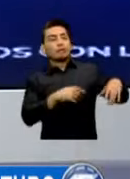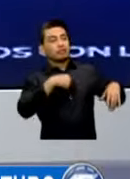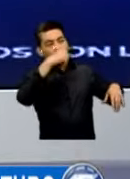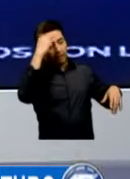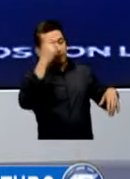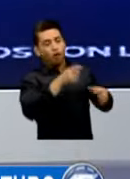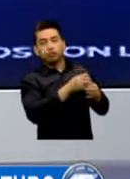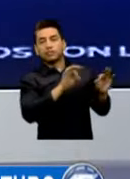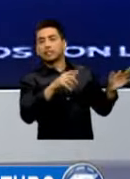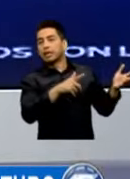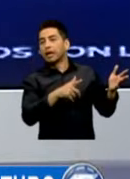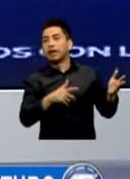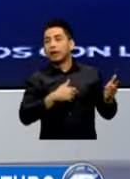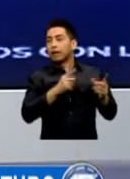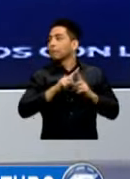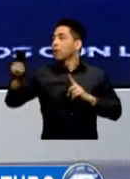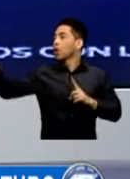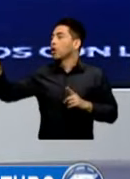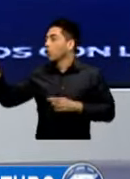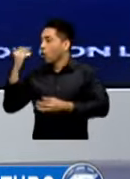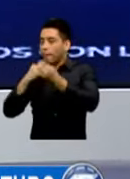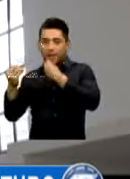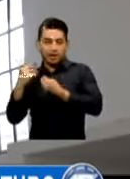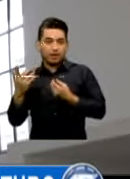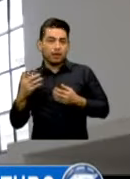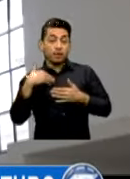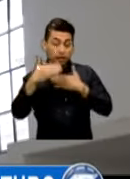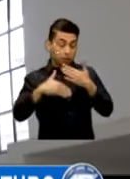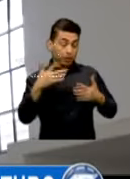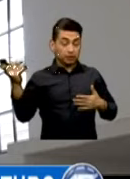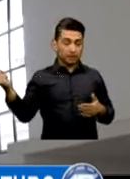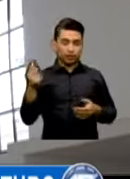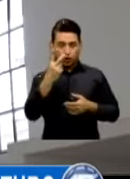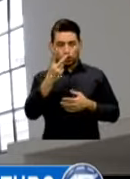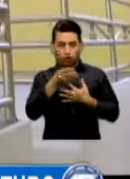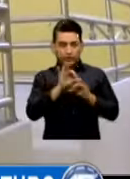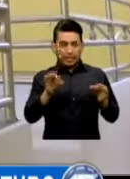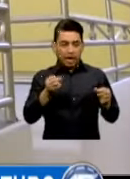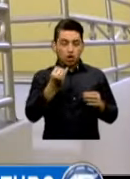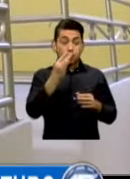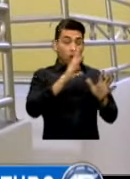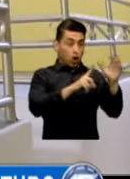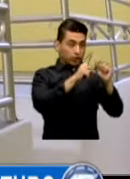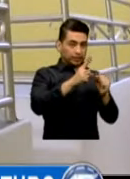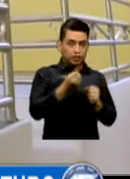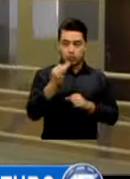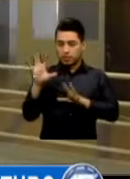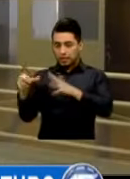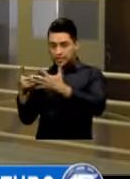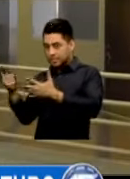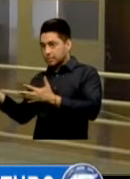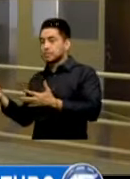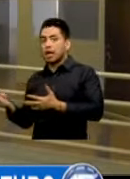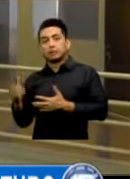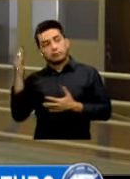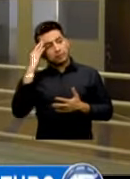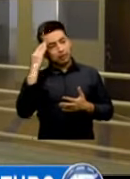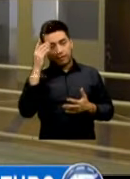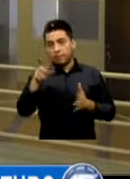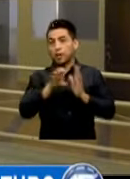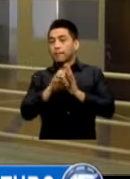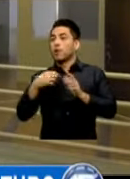A partir Del 15 Estas Comisarías Saben Que Aunque Anden Haciendo Un Operativo Policial Al Regresar A Su Comisaría